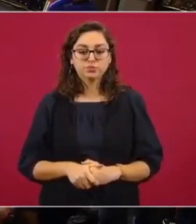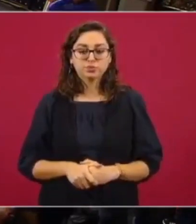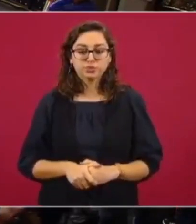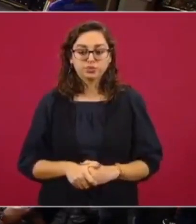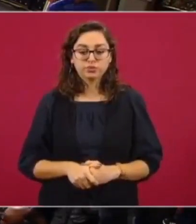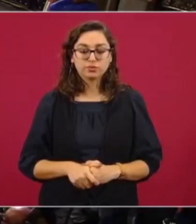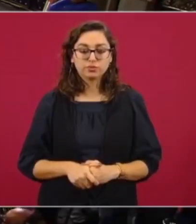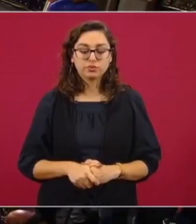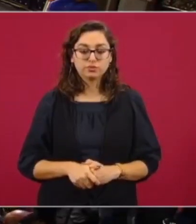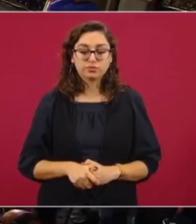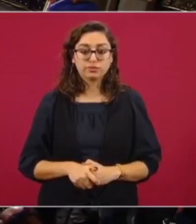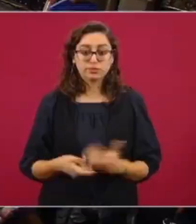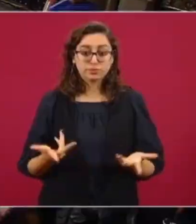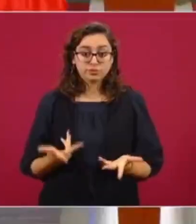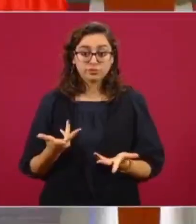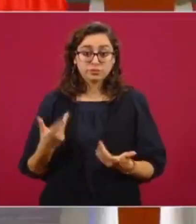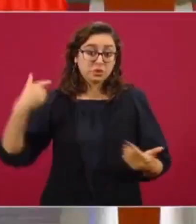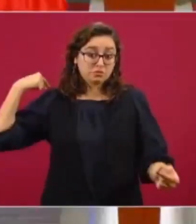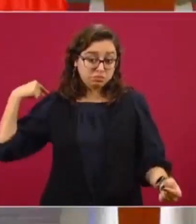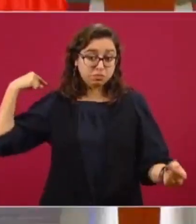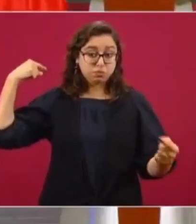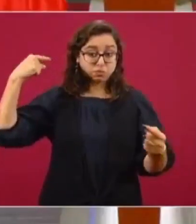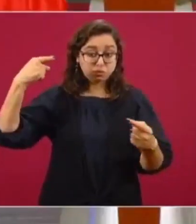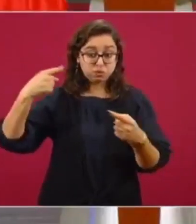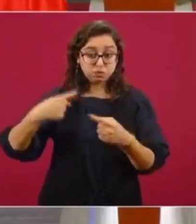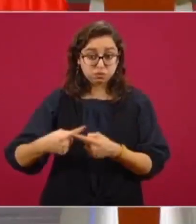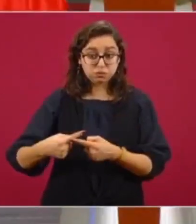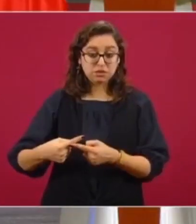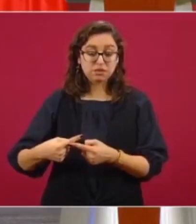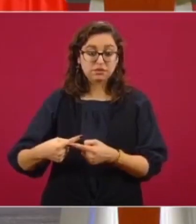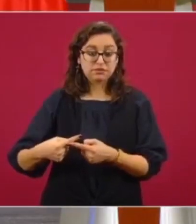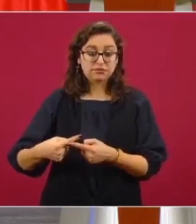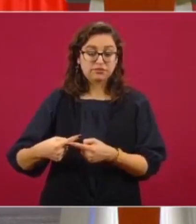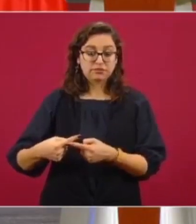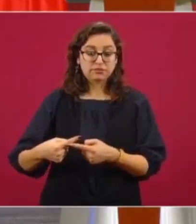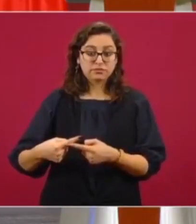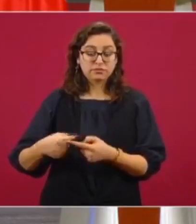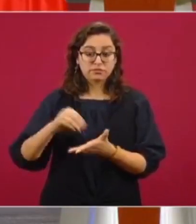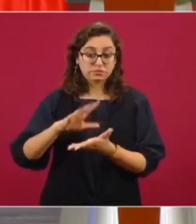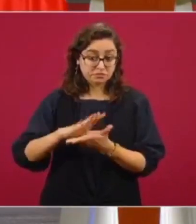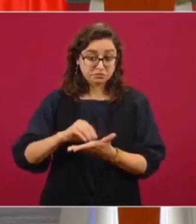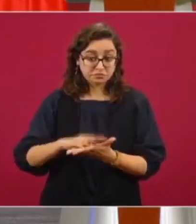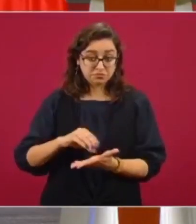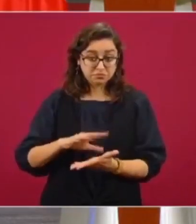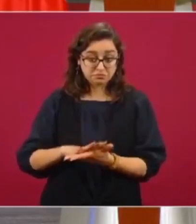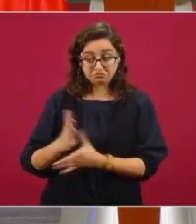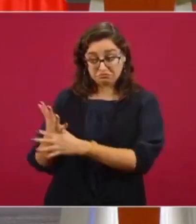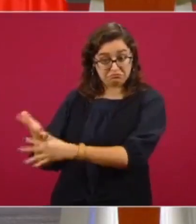Desde entonces, de acuerdo con reportes, dice el artículo reportaje,